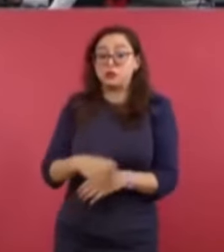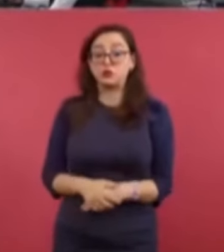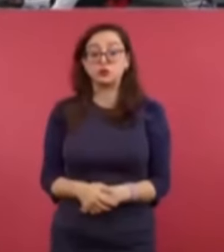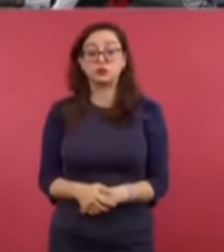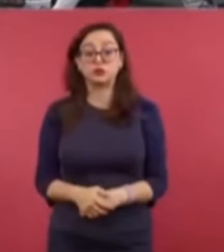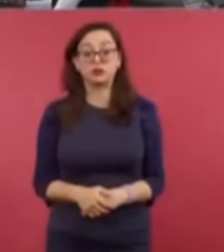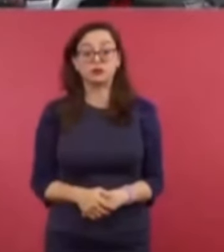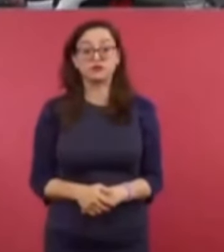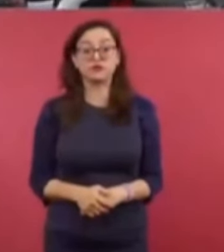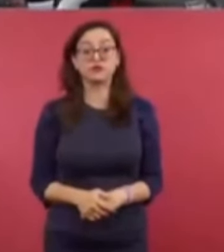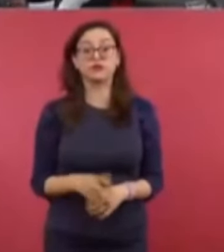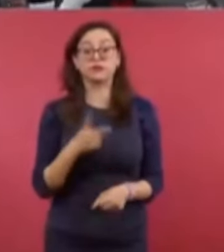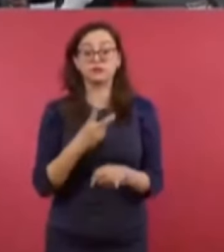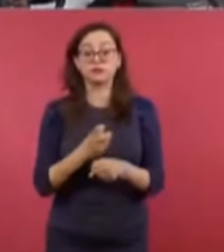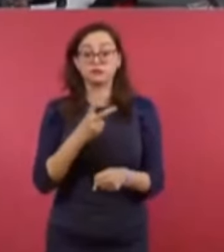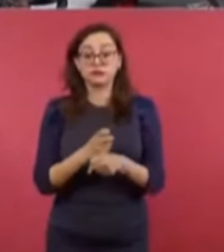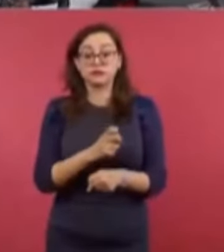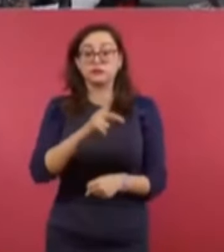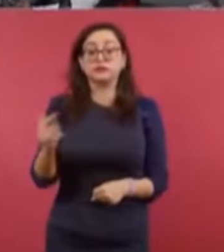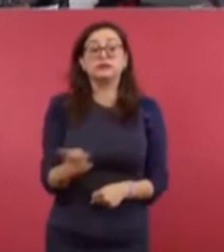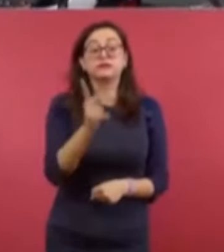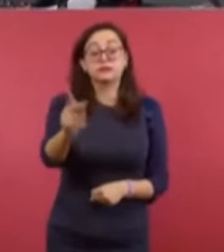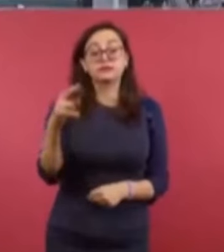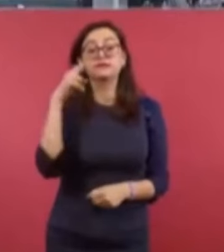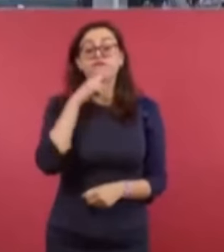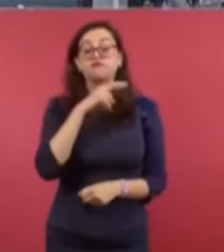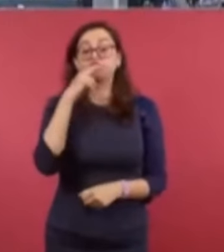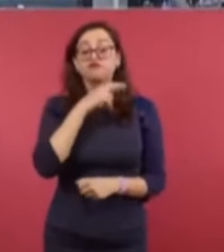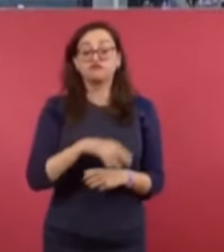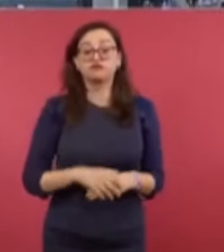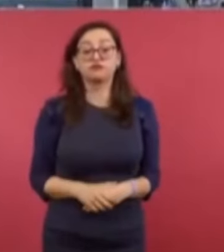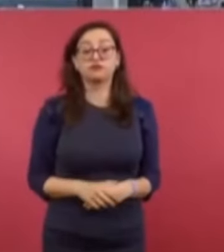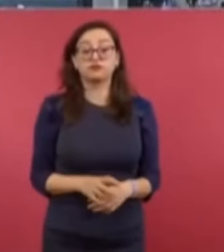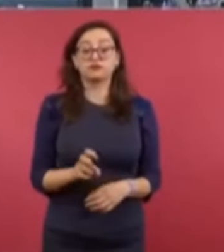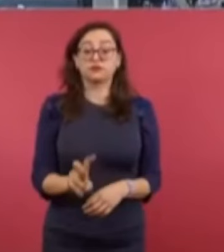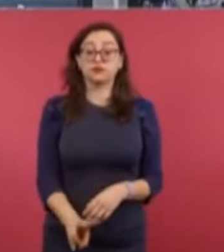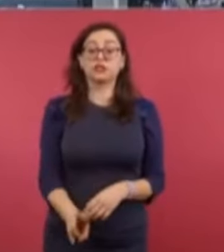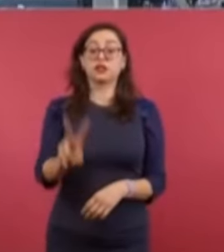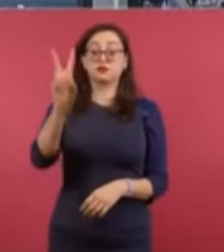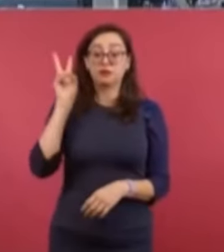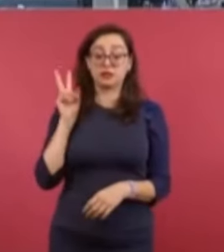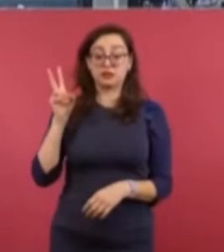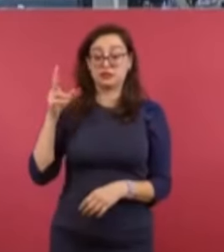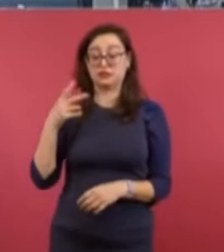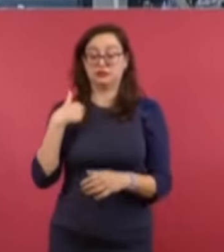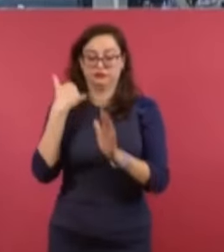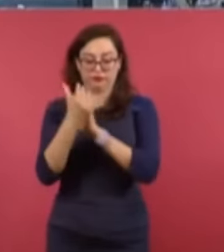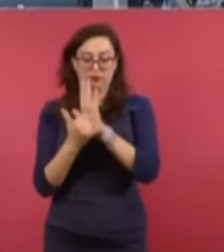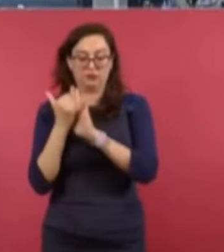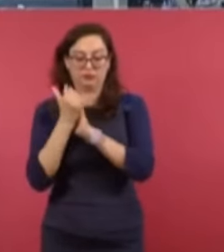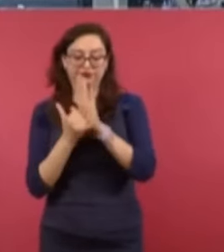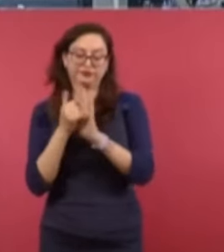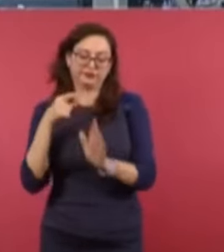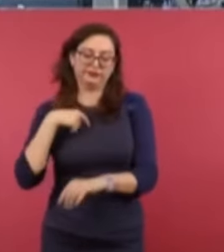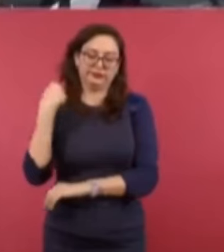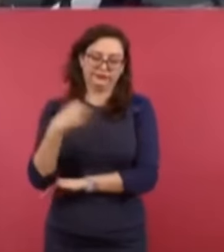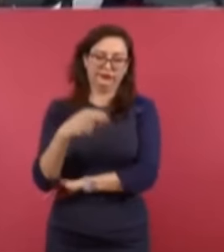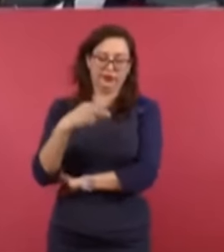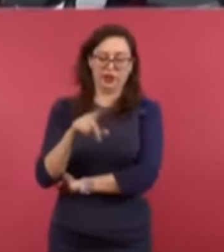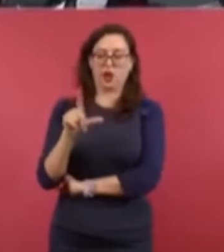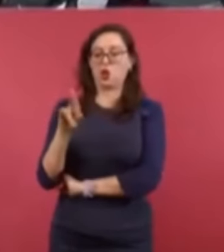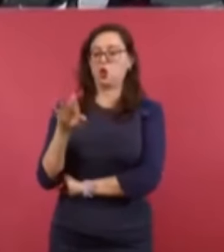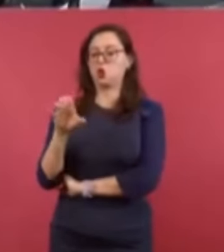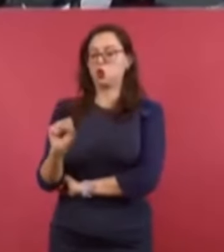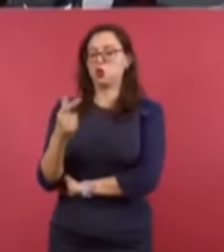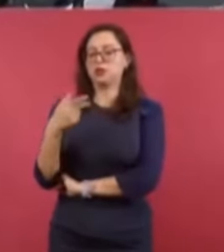Buenas preguntas, señor Presidente, rapidísimo. El viernes pasado, en mi canal de YouTube, que se llama como yo, Luis Guillermo